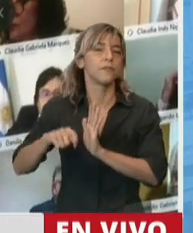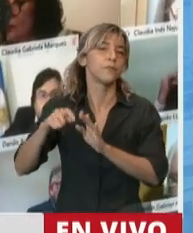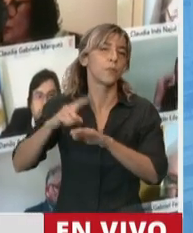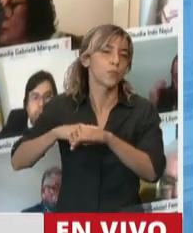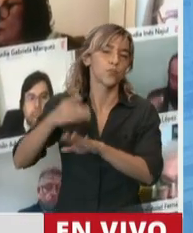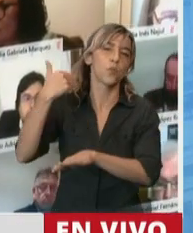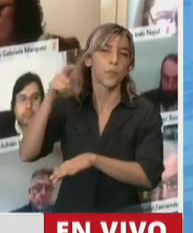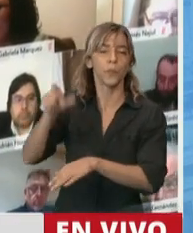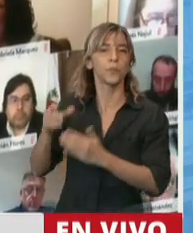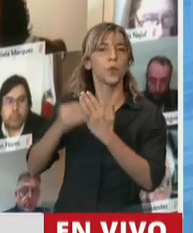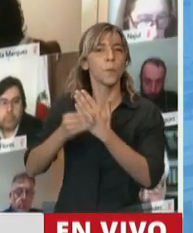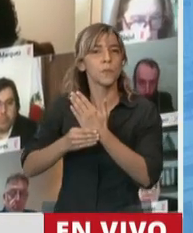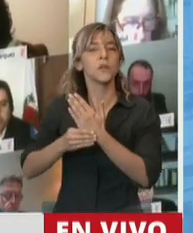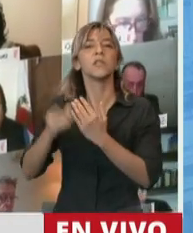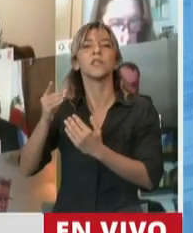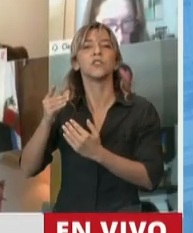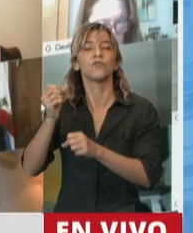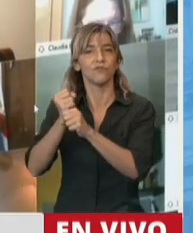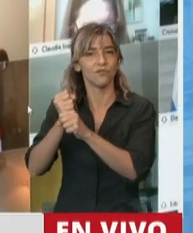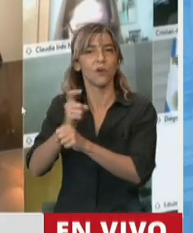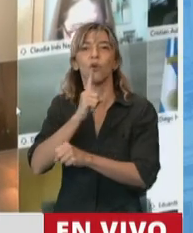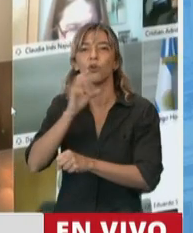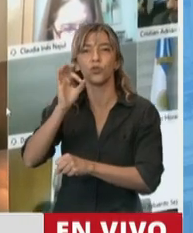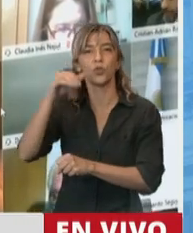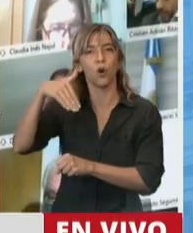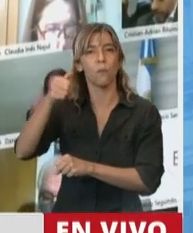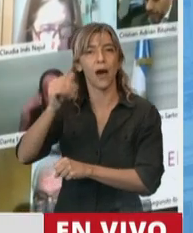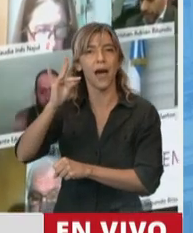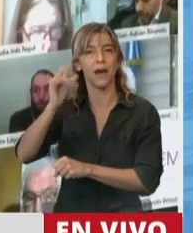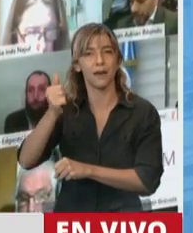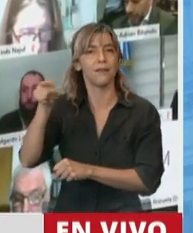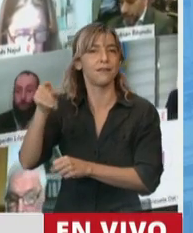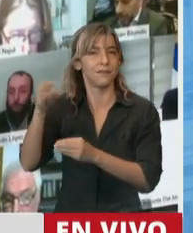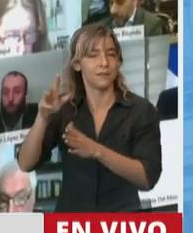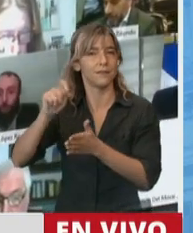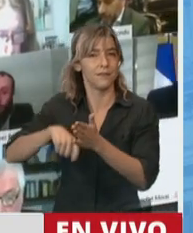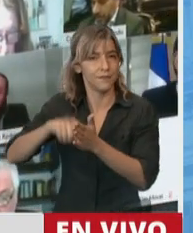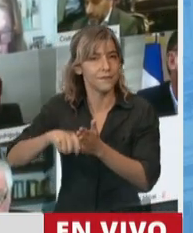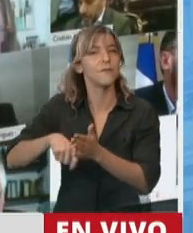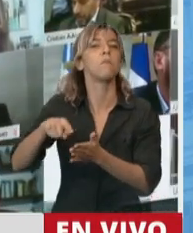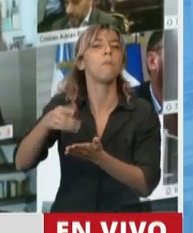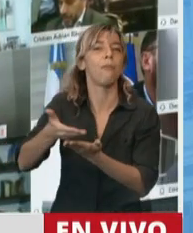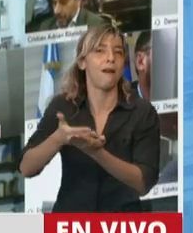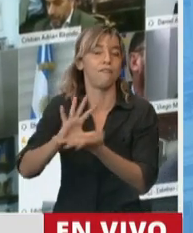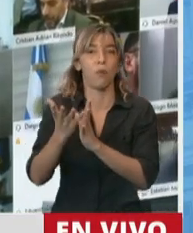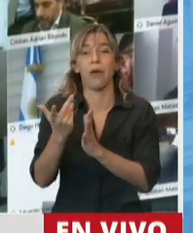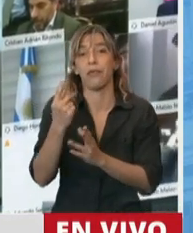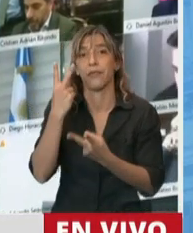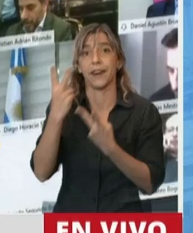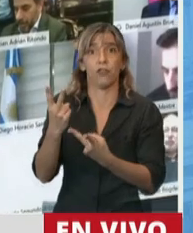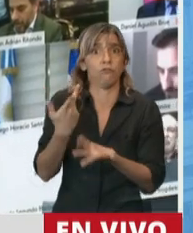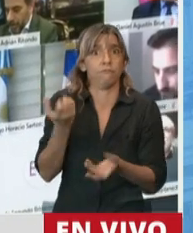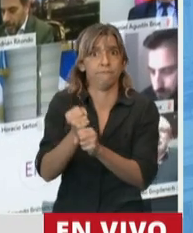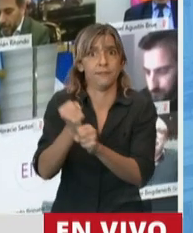Trabajo, Carlos Tomada, que fue uno de los primeros avances que hizo el Estado por reconocer esto. Y hay